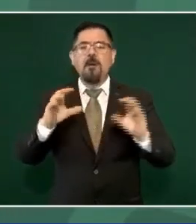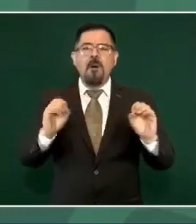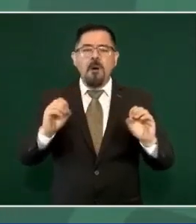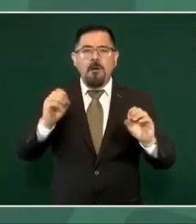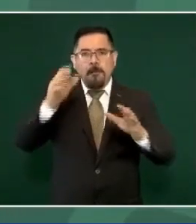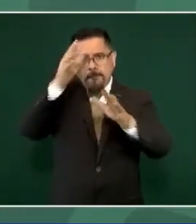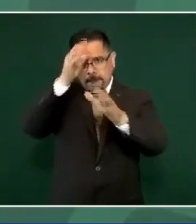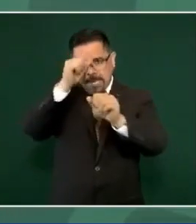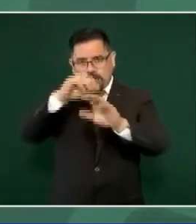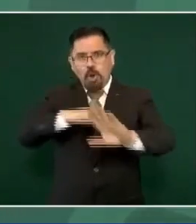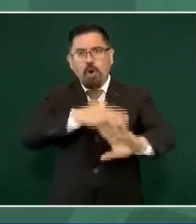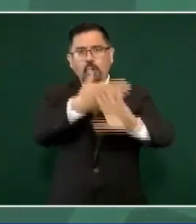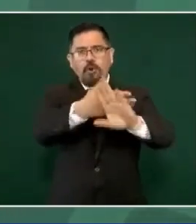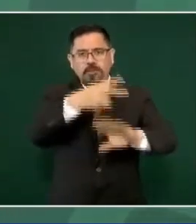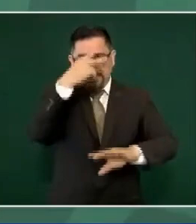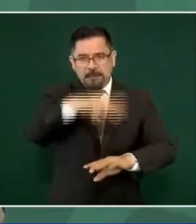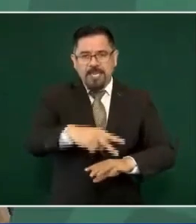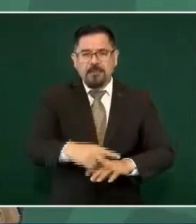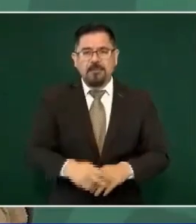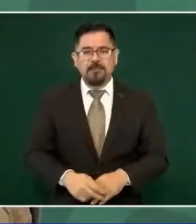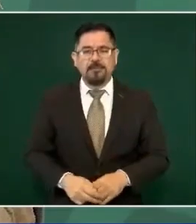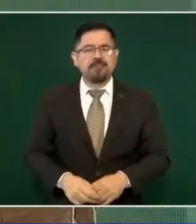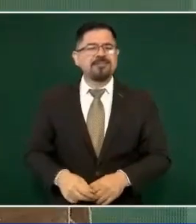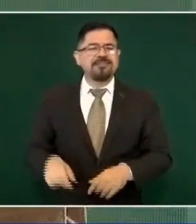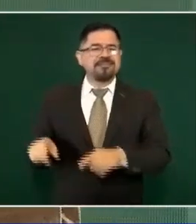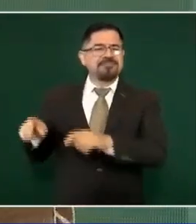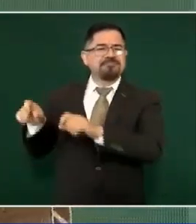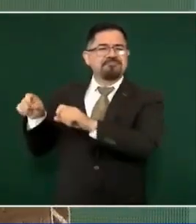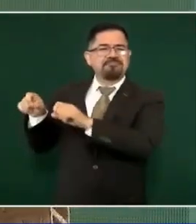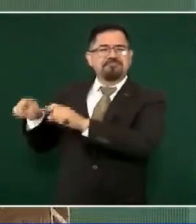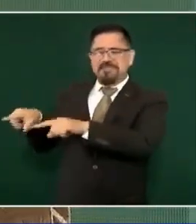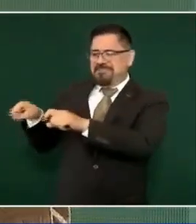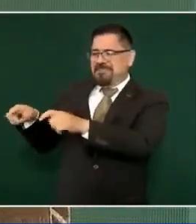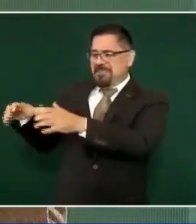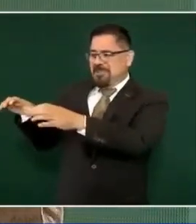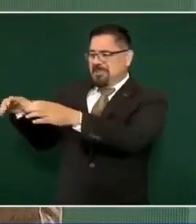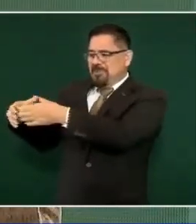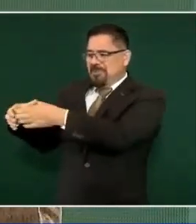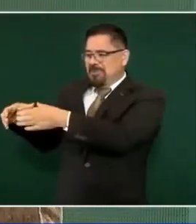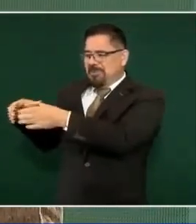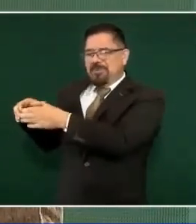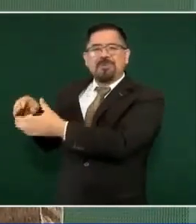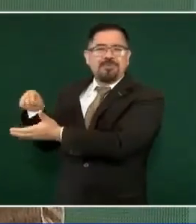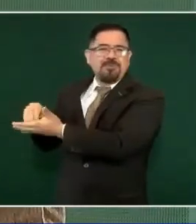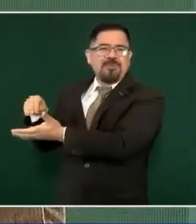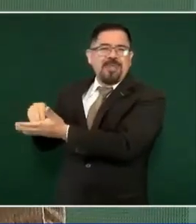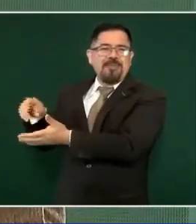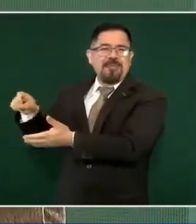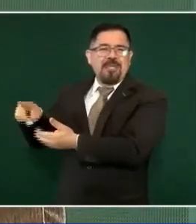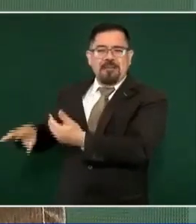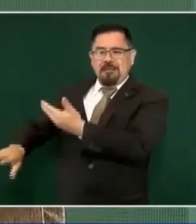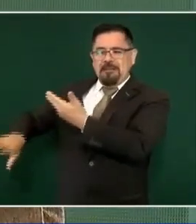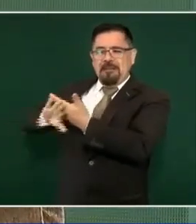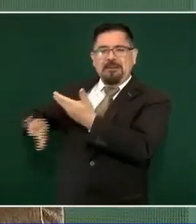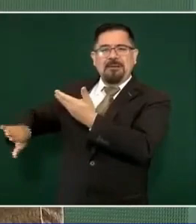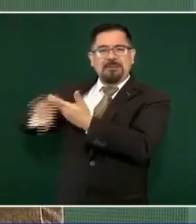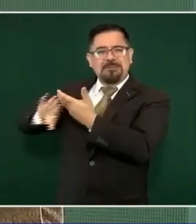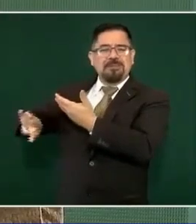Los mismos que ahora están agrupados en contra nuestra,